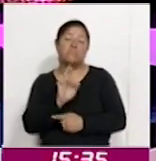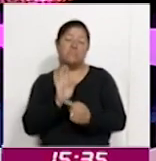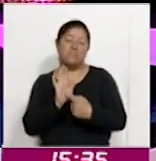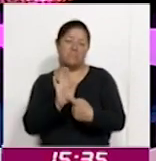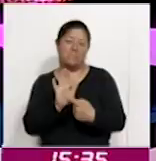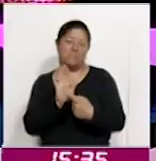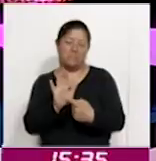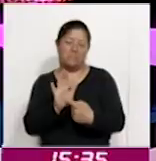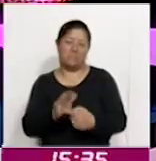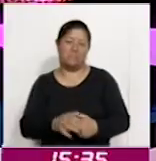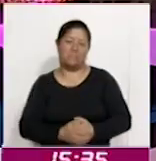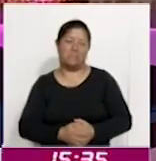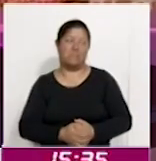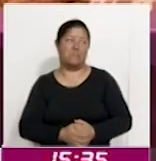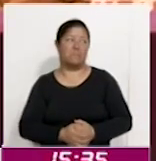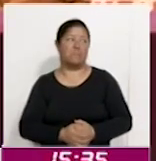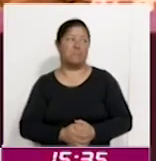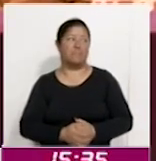intercambio académico.